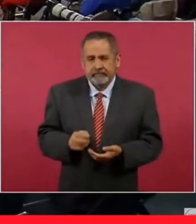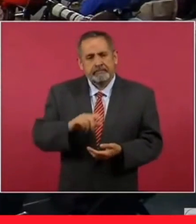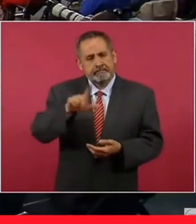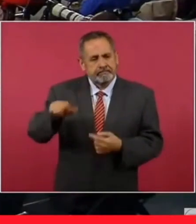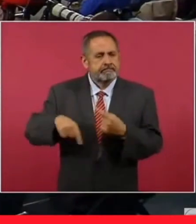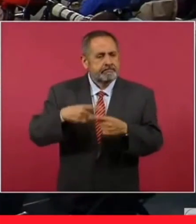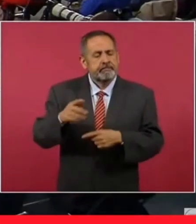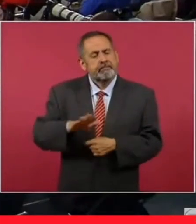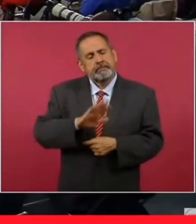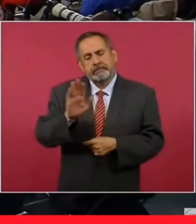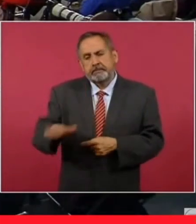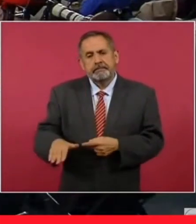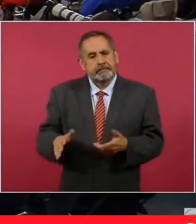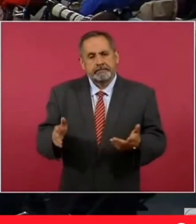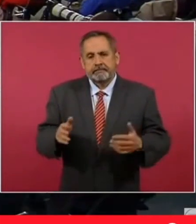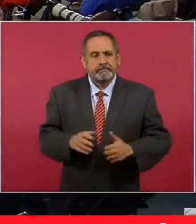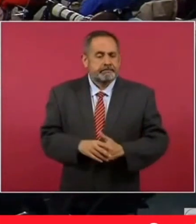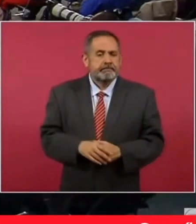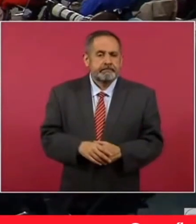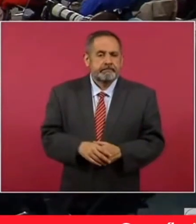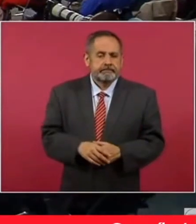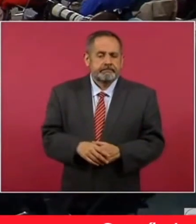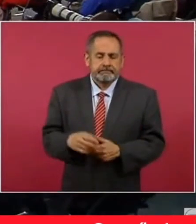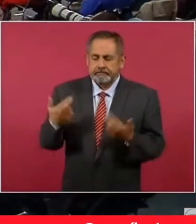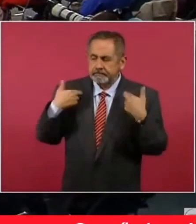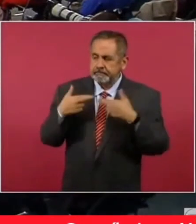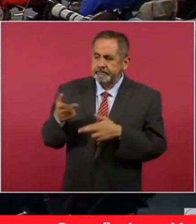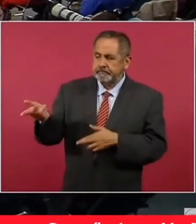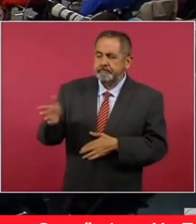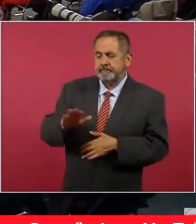el maestro.